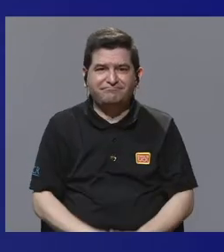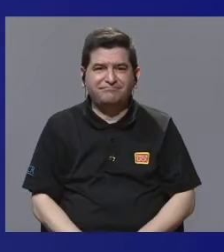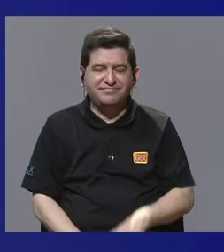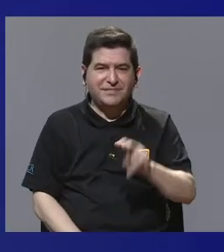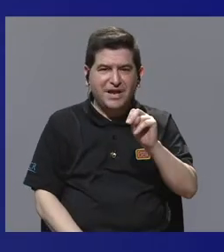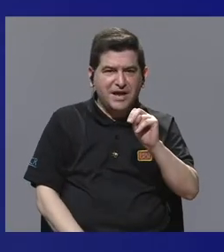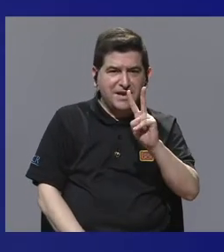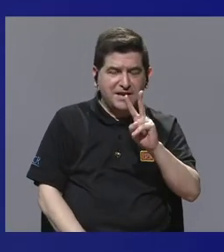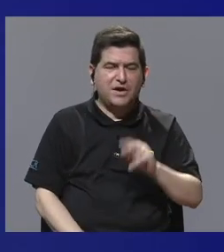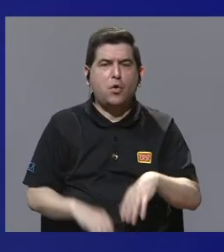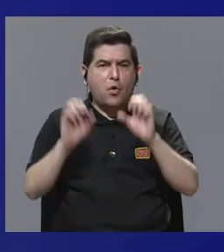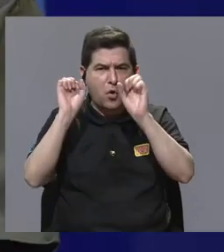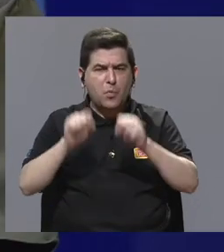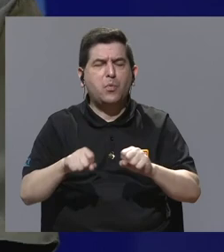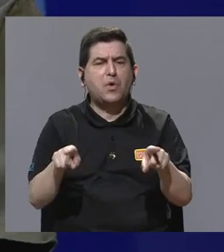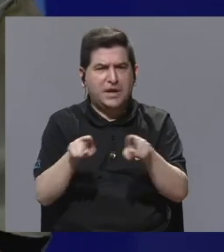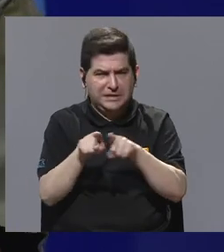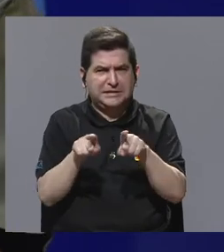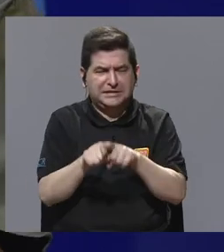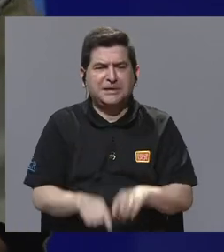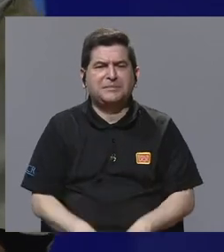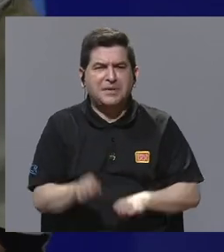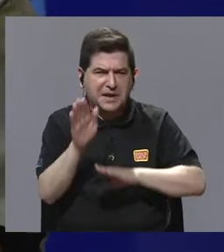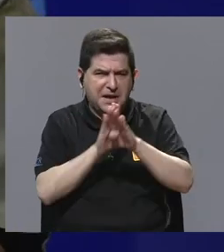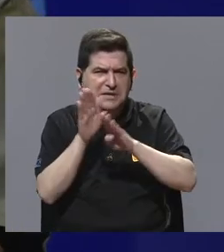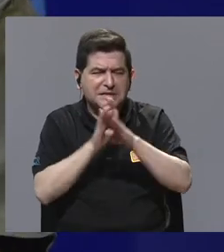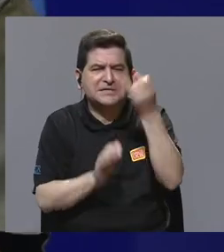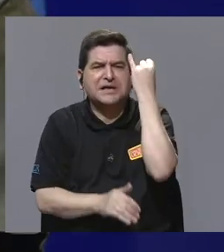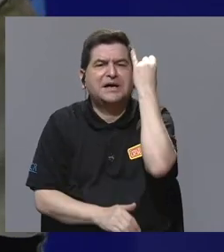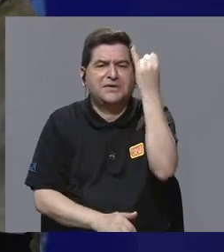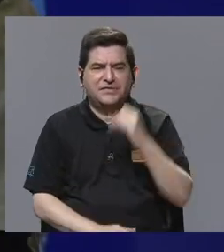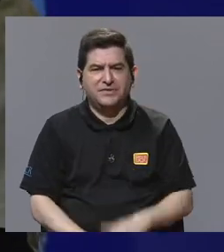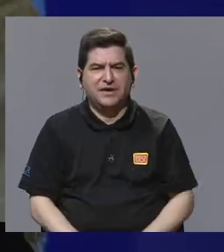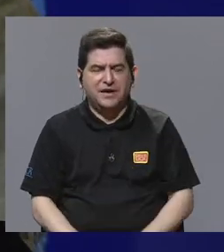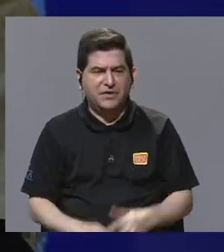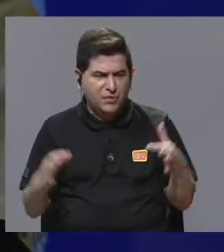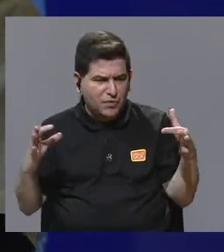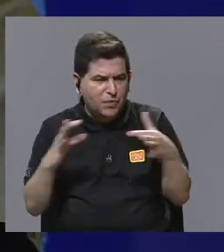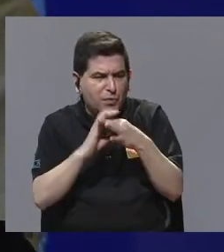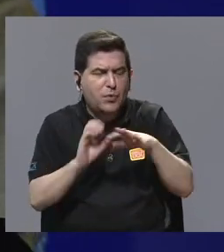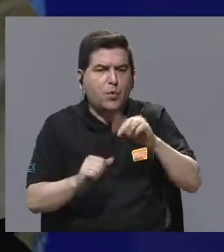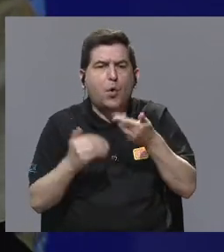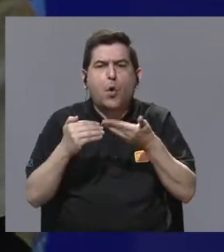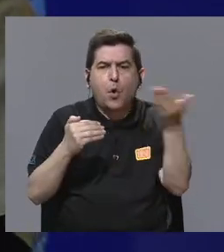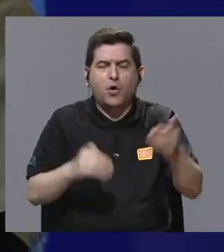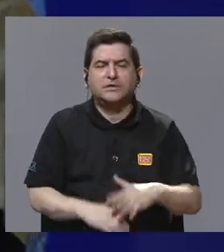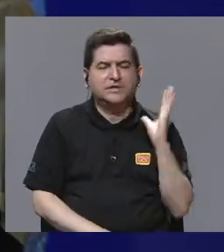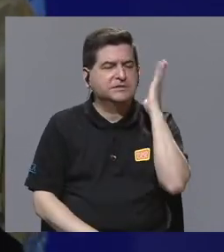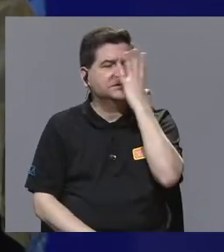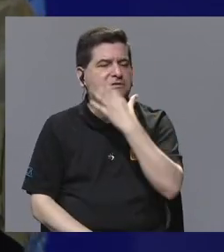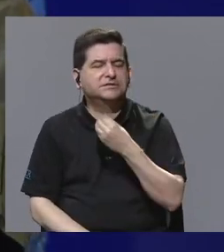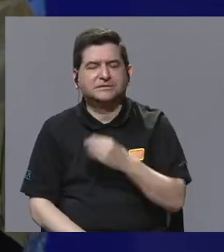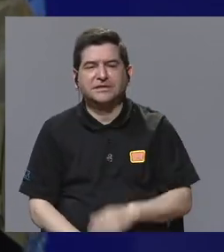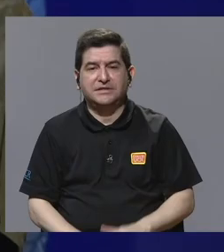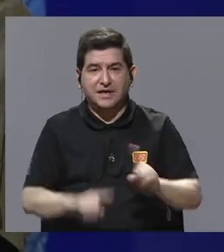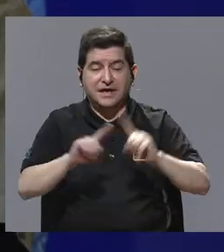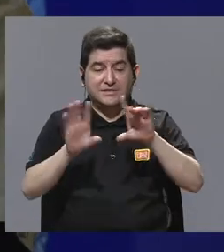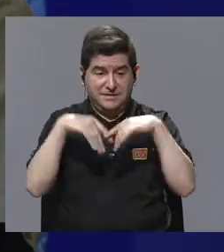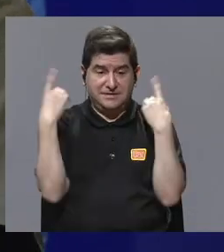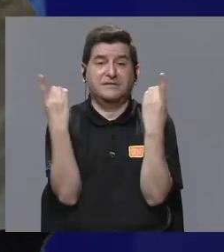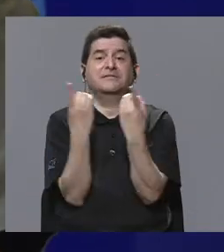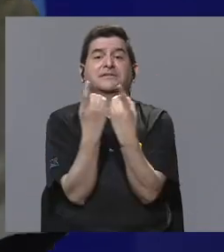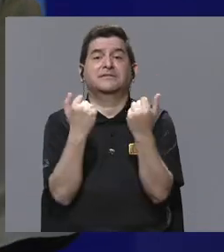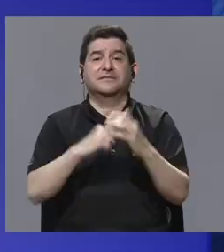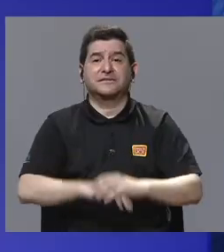Nicole, poder desarrollar un poco esto más, se conjugan con otras cosas estéticas en muchos